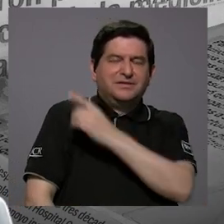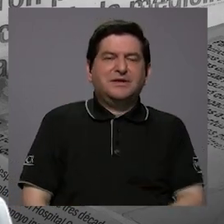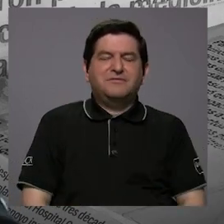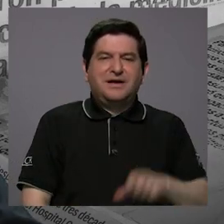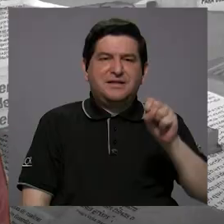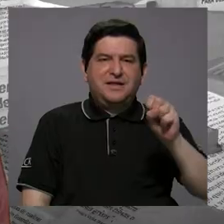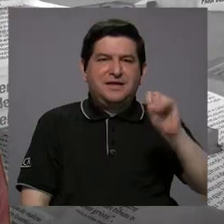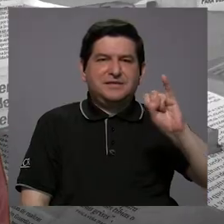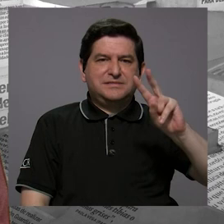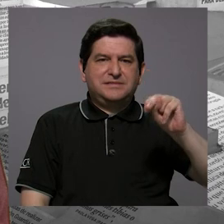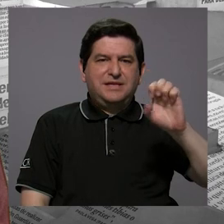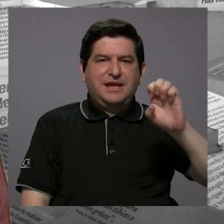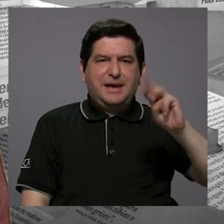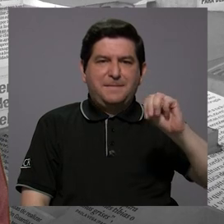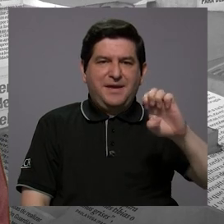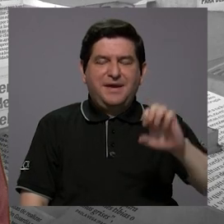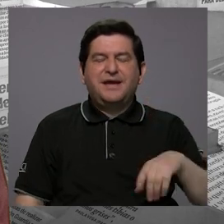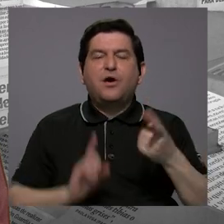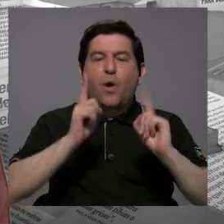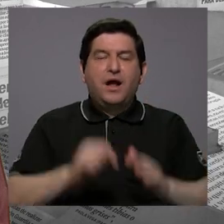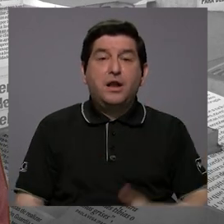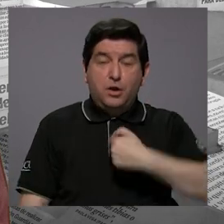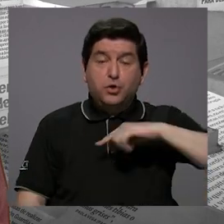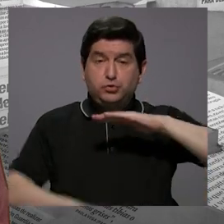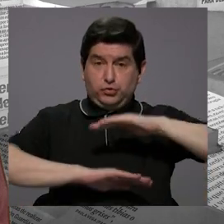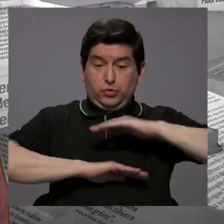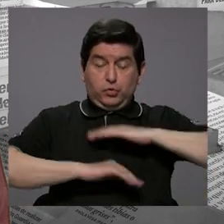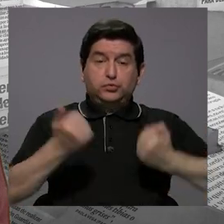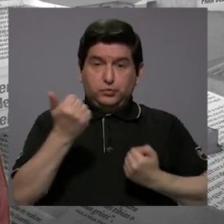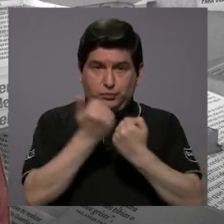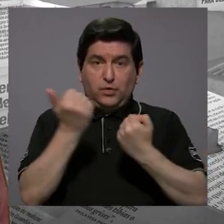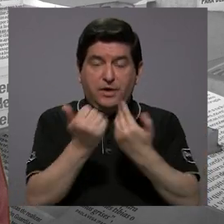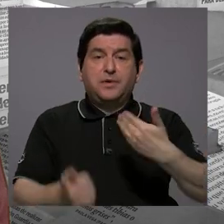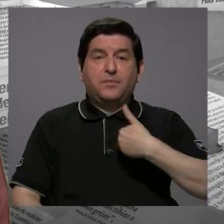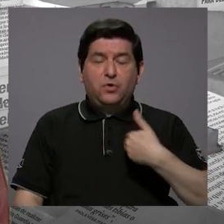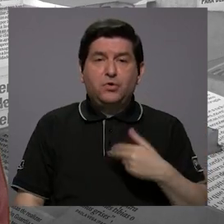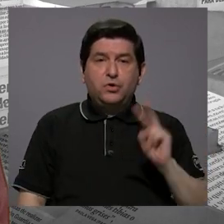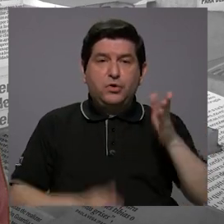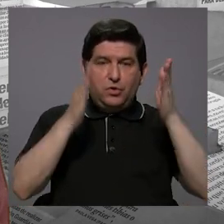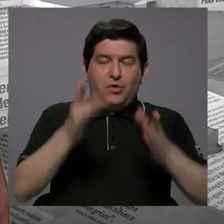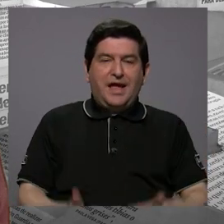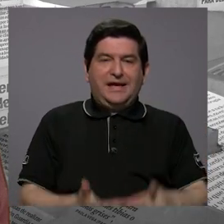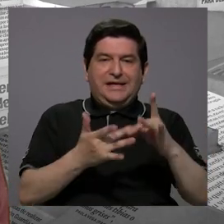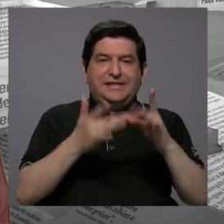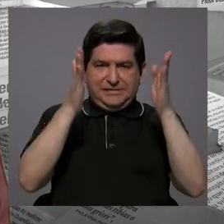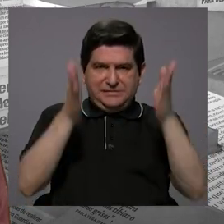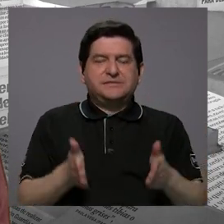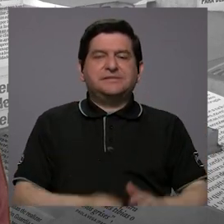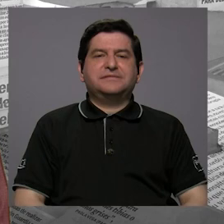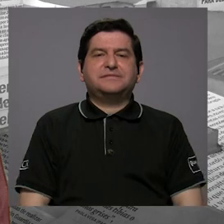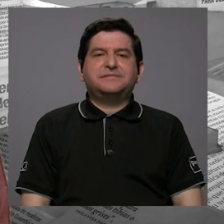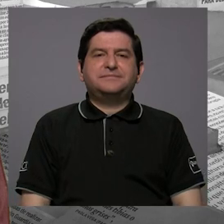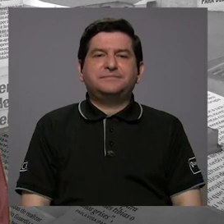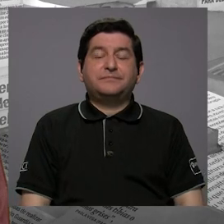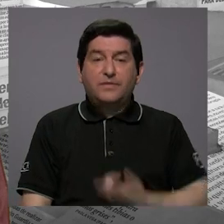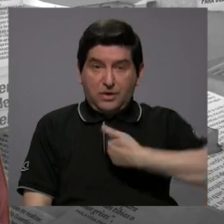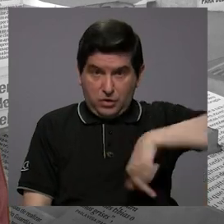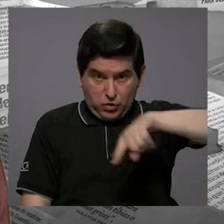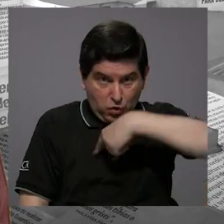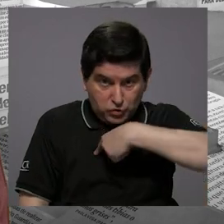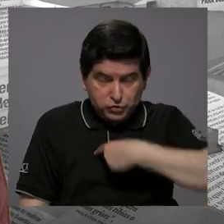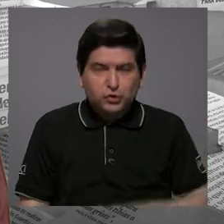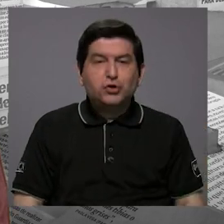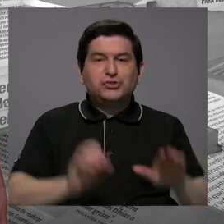SINAMI? Sí, realmente estamos muy complacidos por ese apoyo que hemos tenido los colegas especialistas. Nosotros,